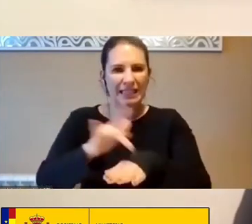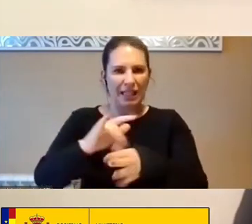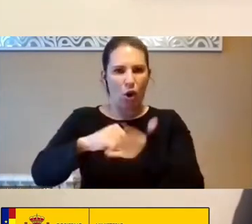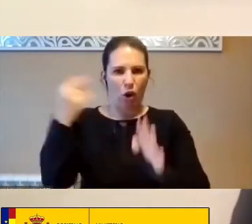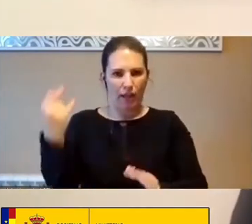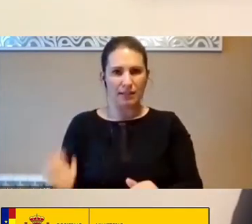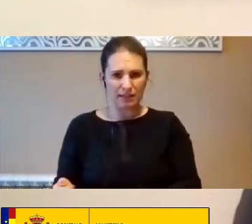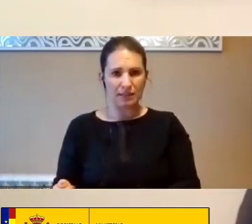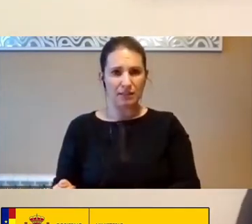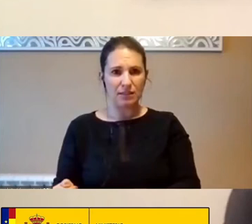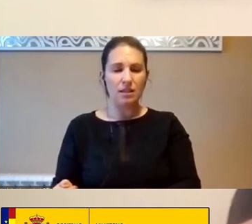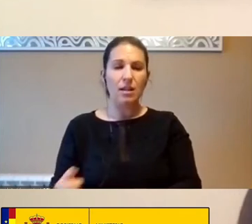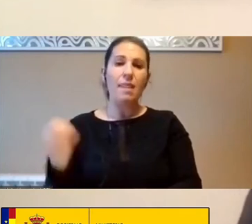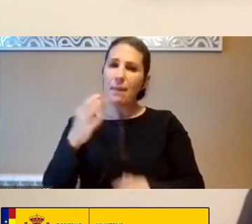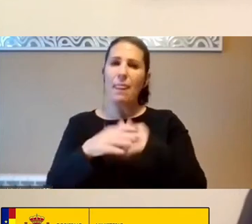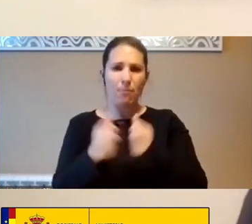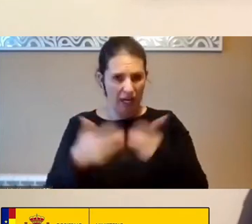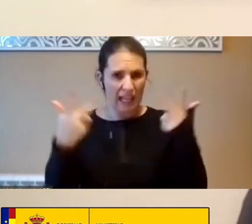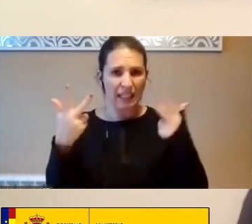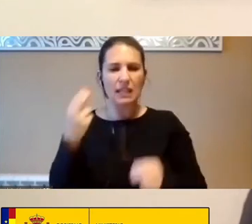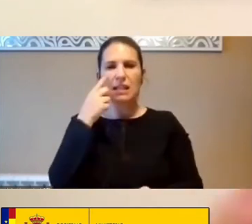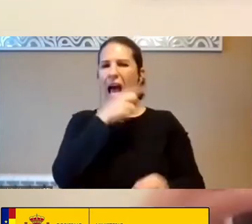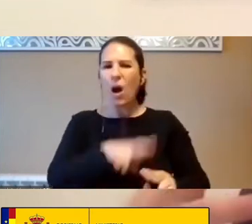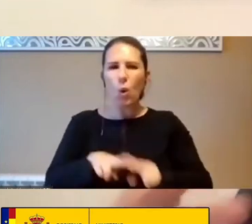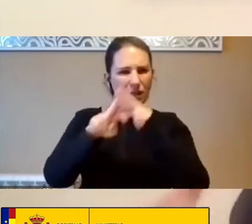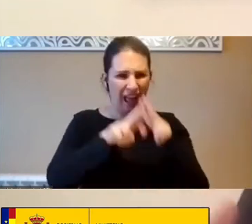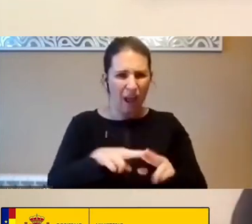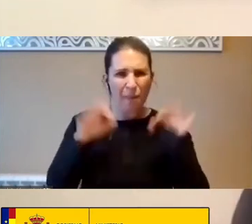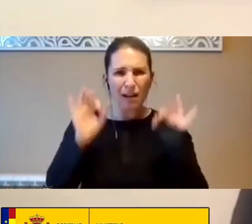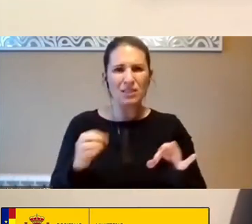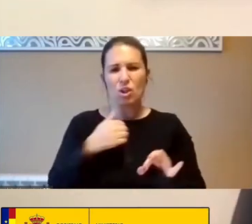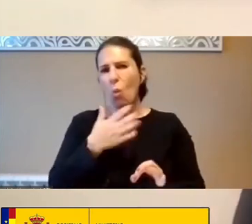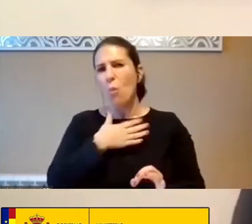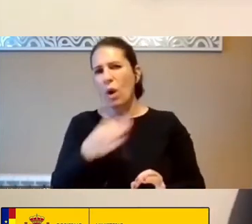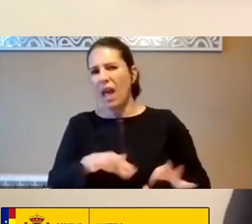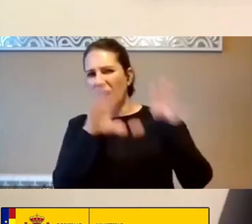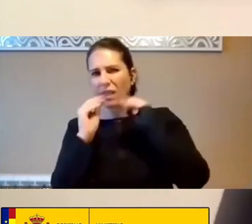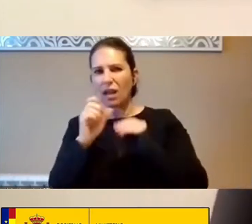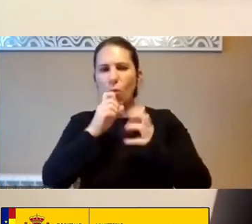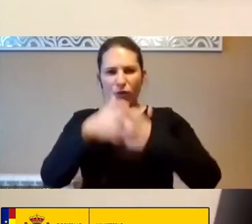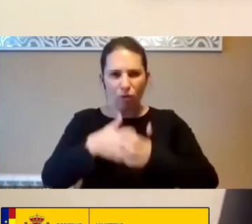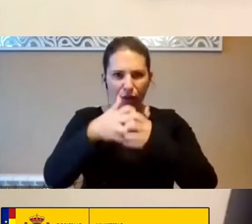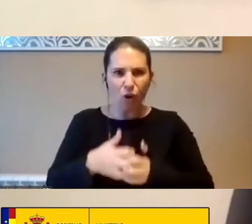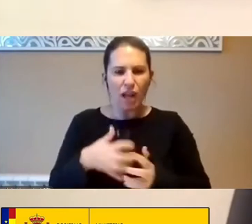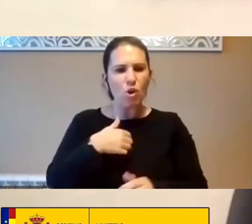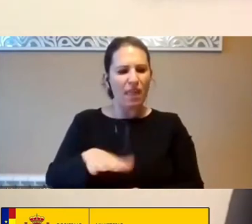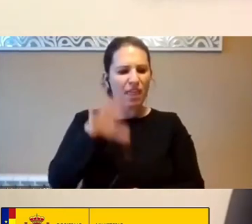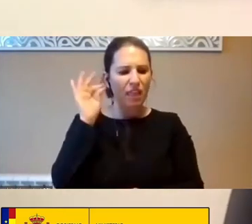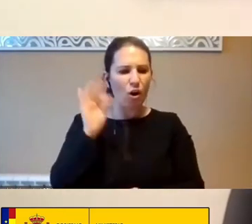Que sean Democráticas O sea Que sean Auditables Que Que yo Pueda Entender Cómo Funcionan Que yo Pueda Decidir Dejar De usar